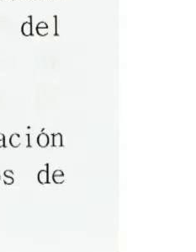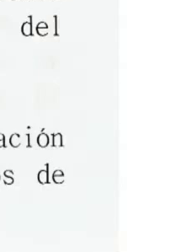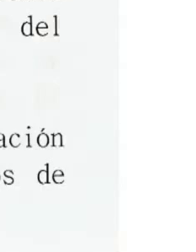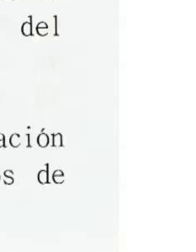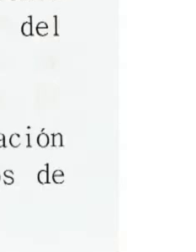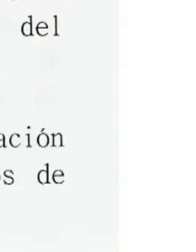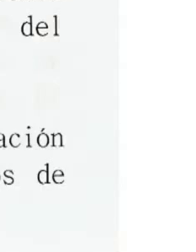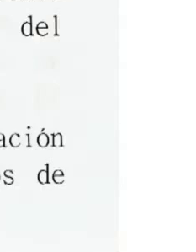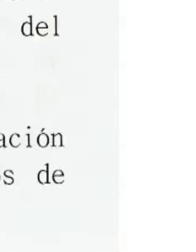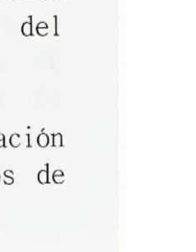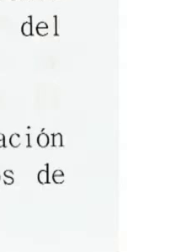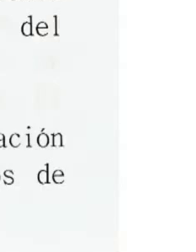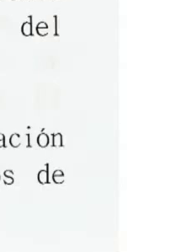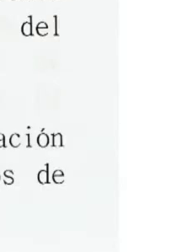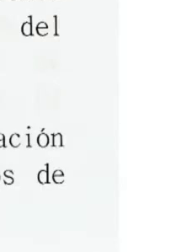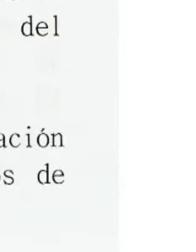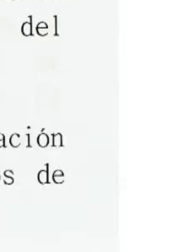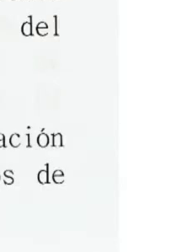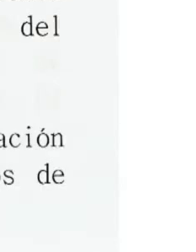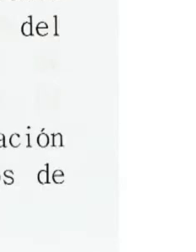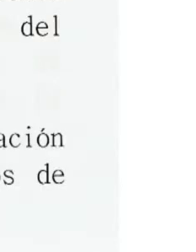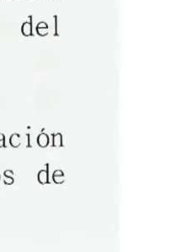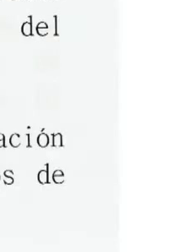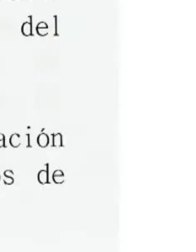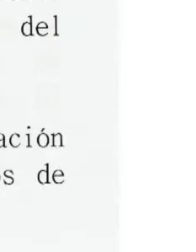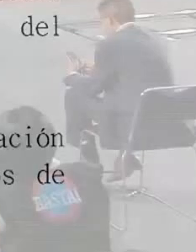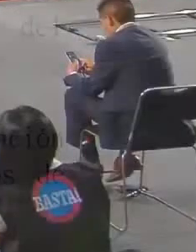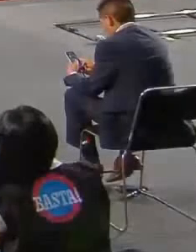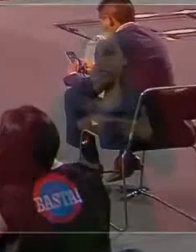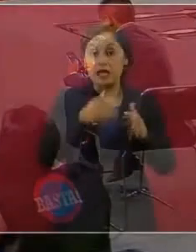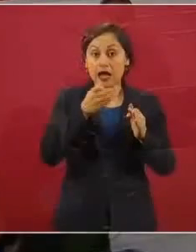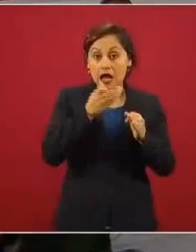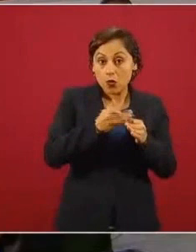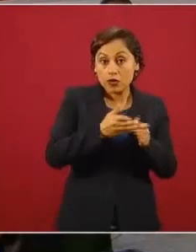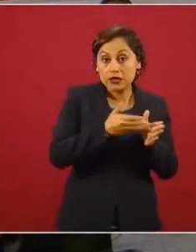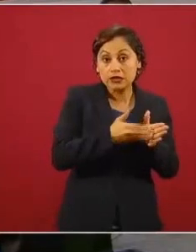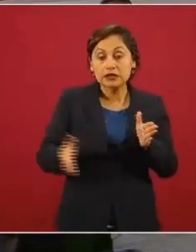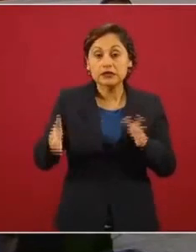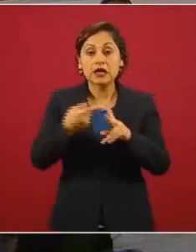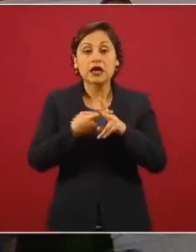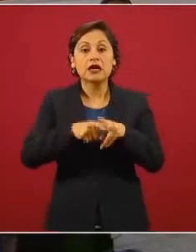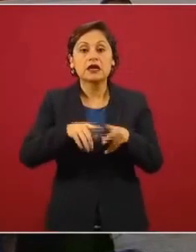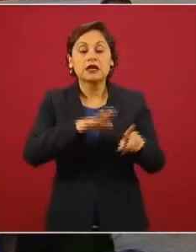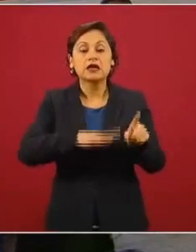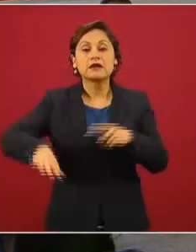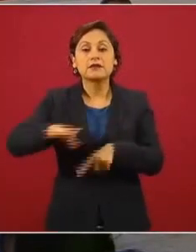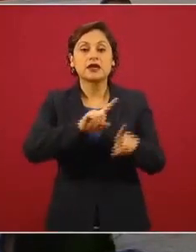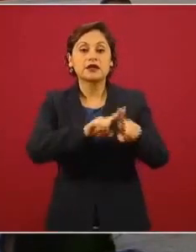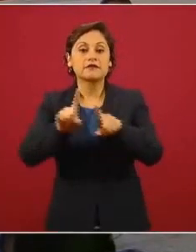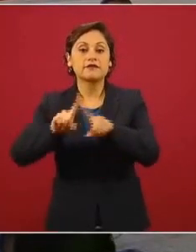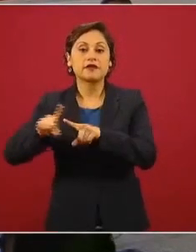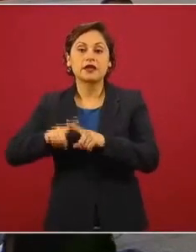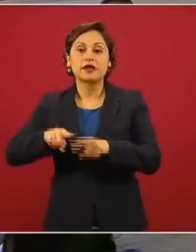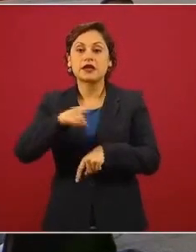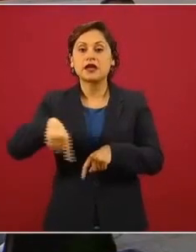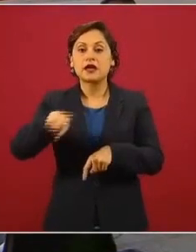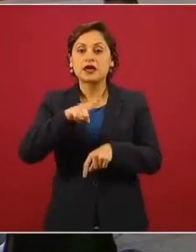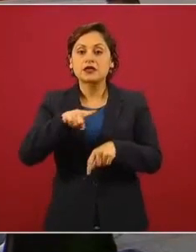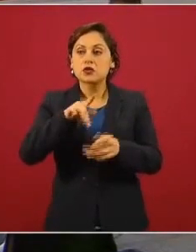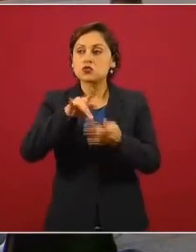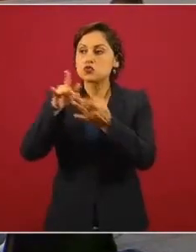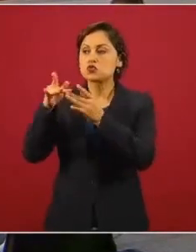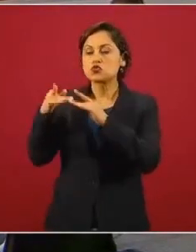de la 4T. Siete, desde ahora, campañas del bloque opositor en medios de comunicación y redes sociales